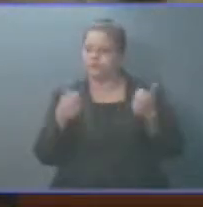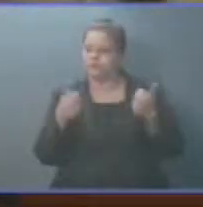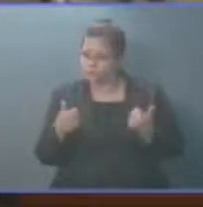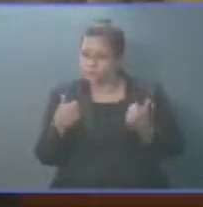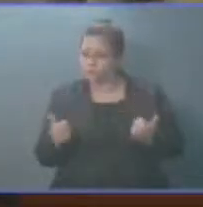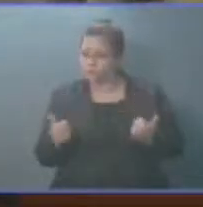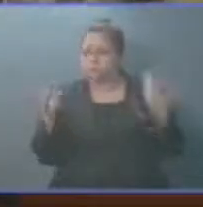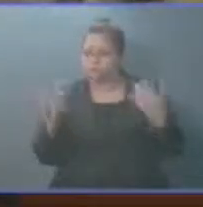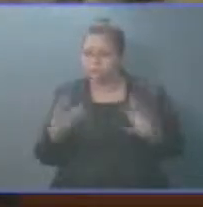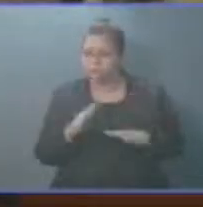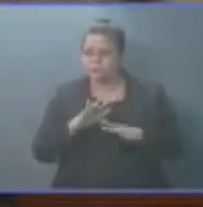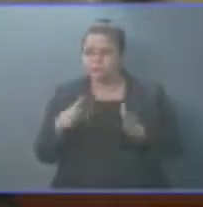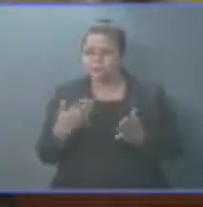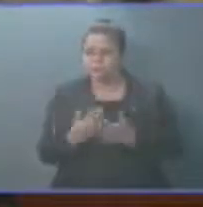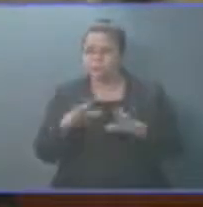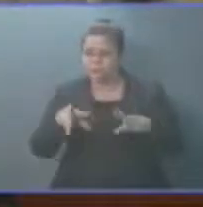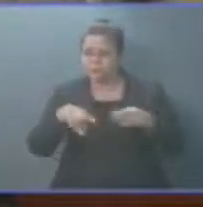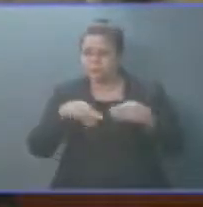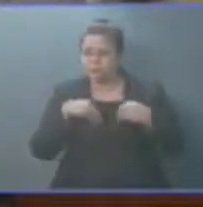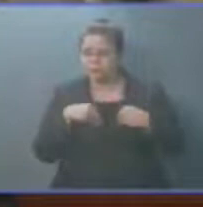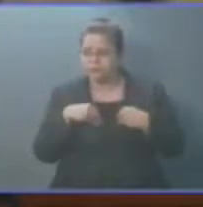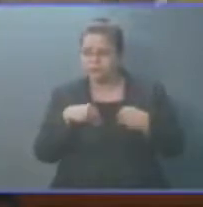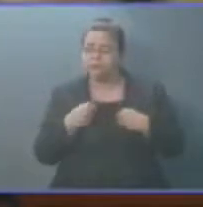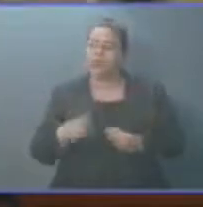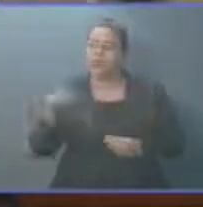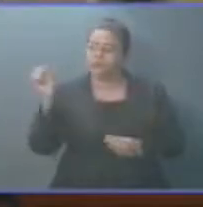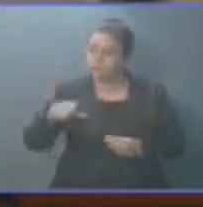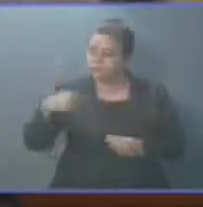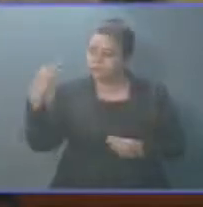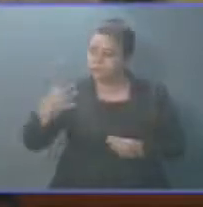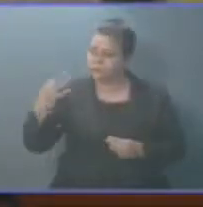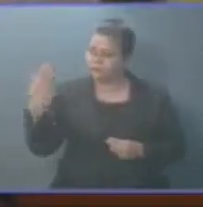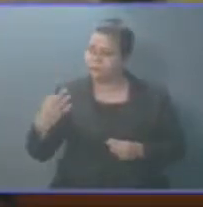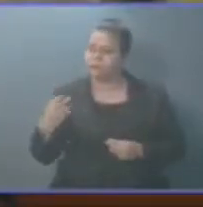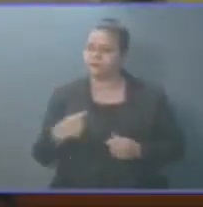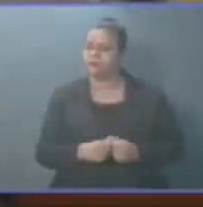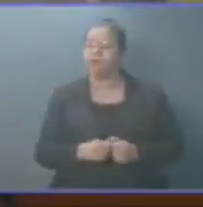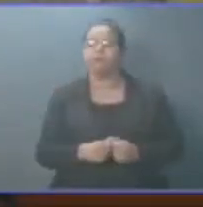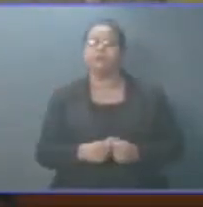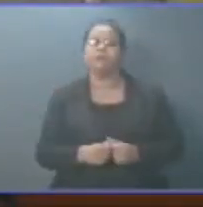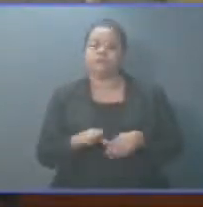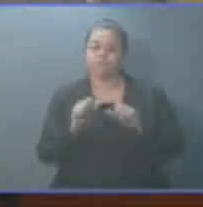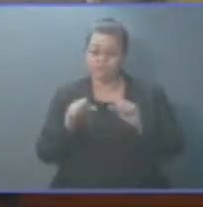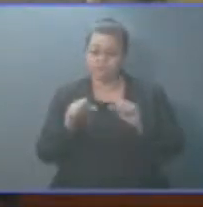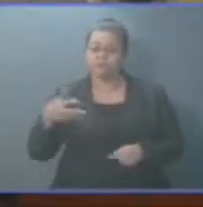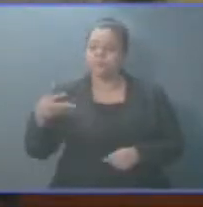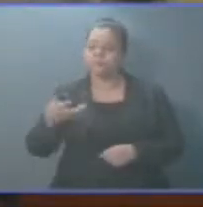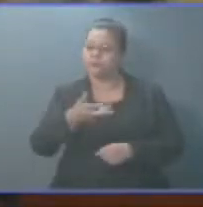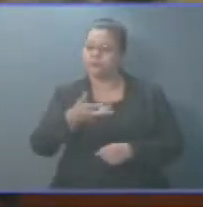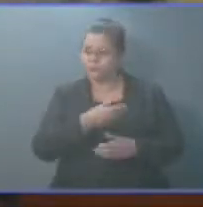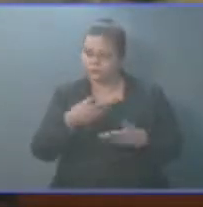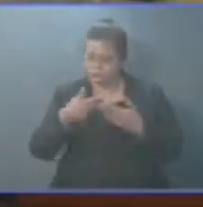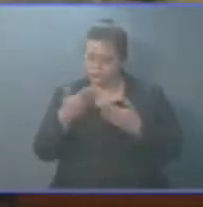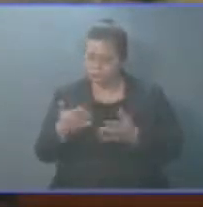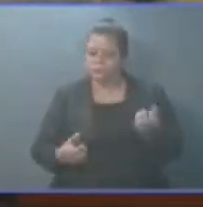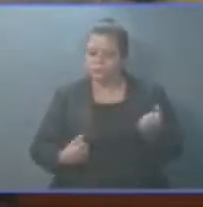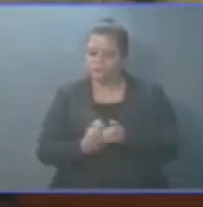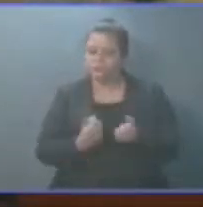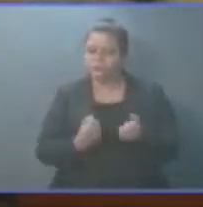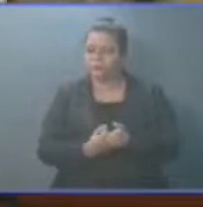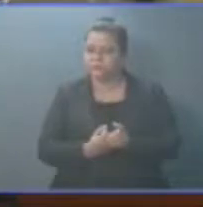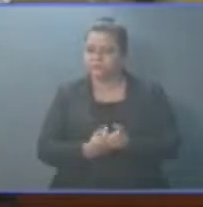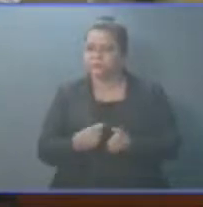bueno que definitivamente se haya aceptado que es necesario definitivamente que se pueda dar este aporte